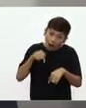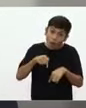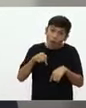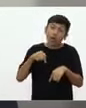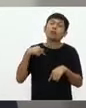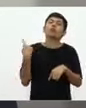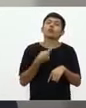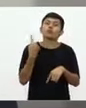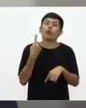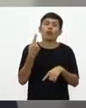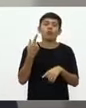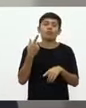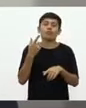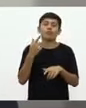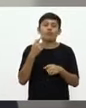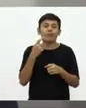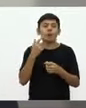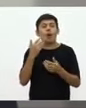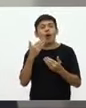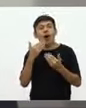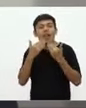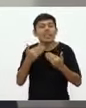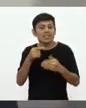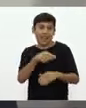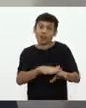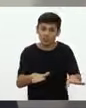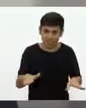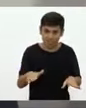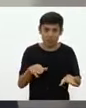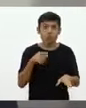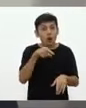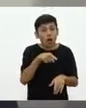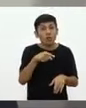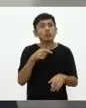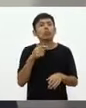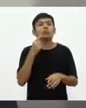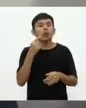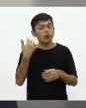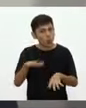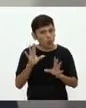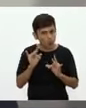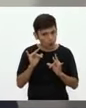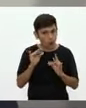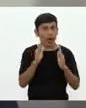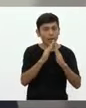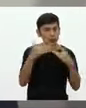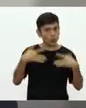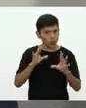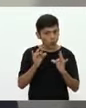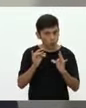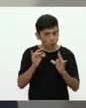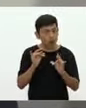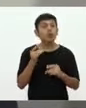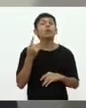a ellos, a los chicos, que están en casa, les está resultando duro, les está resultando difícil,